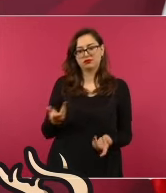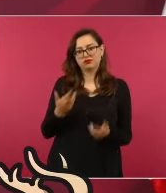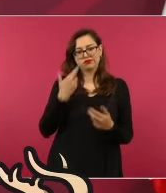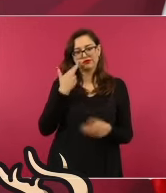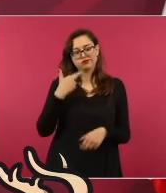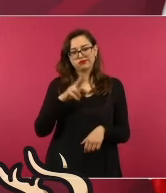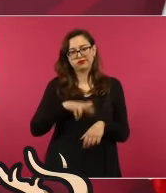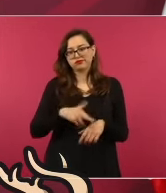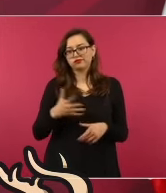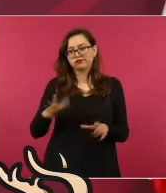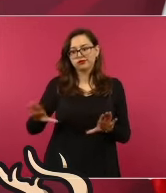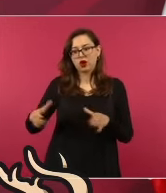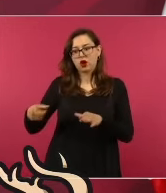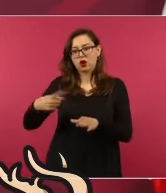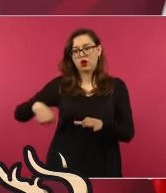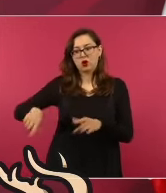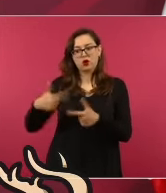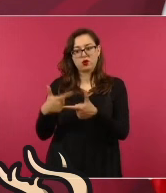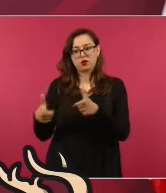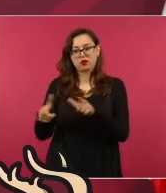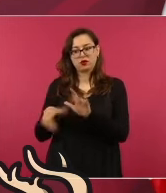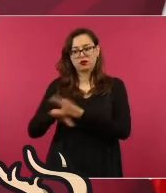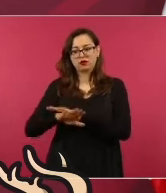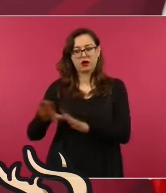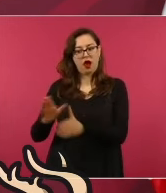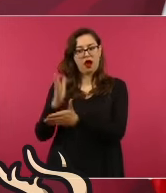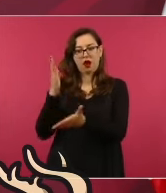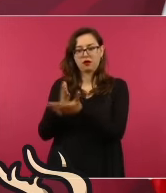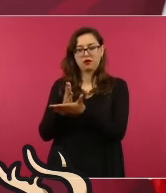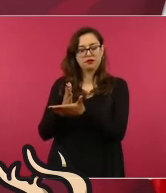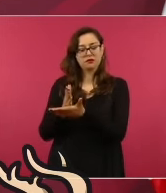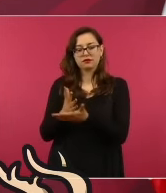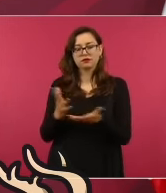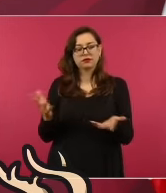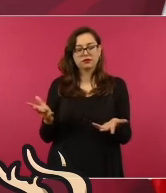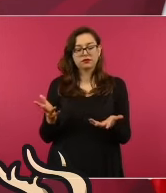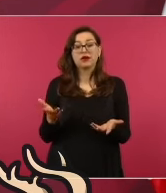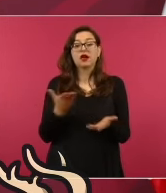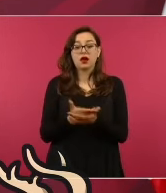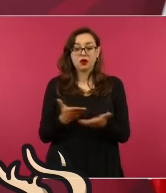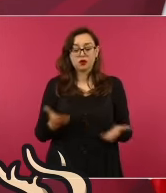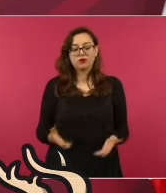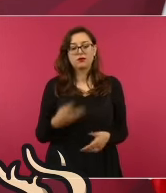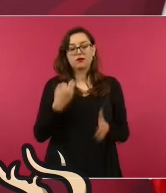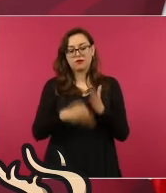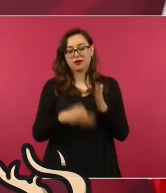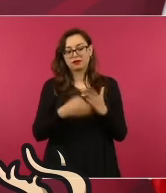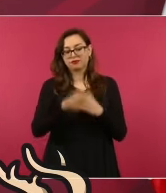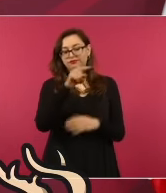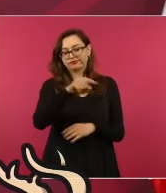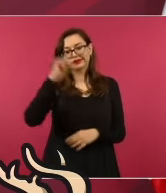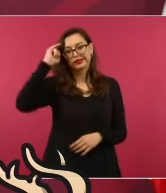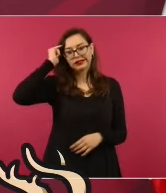un grupo. Y eso se terminó y ya nada más nos queda ahí,